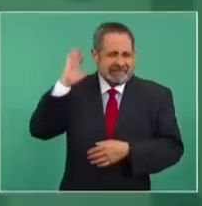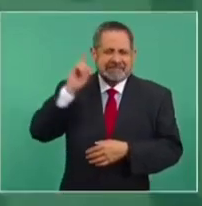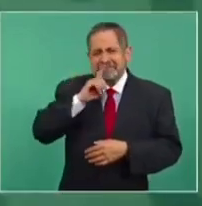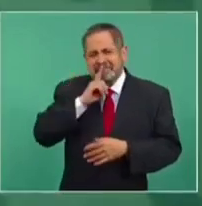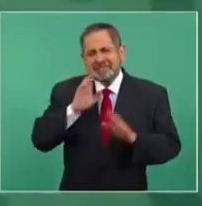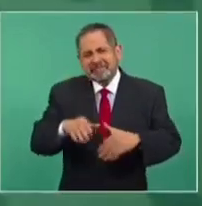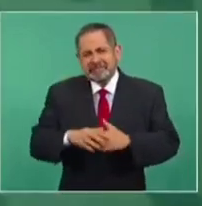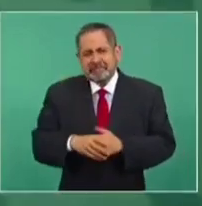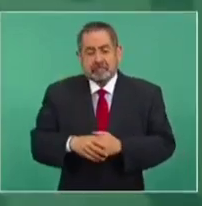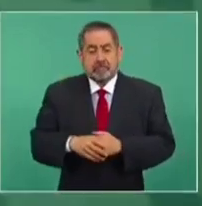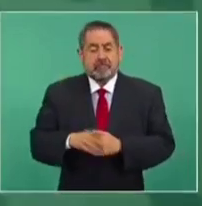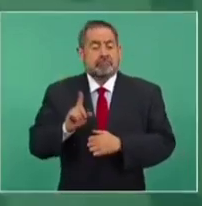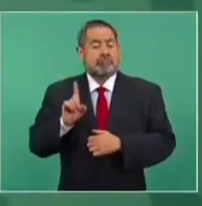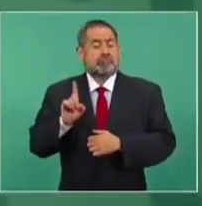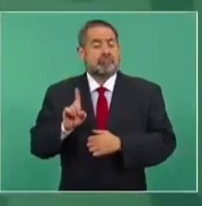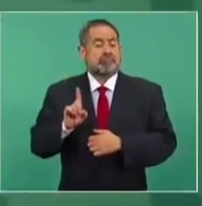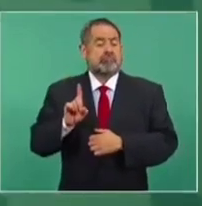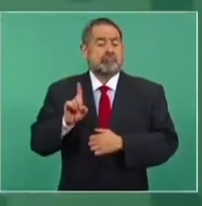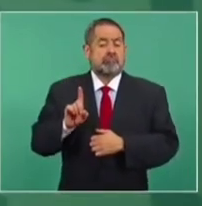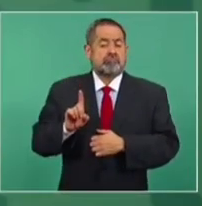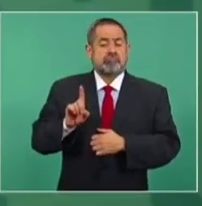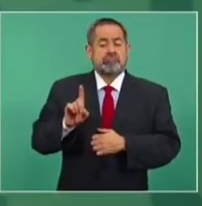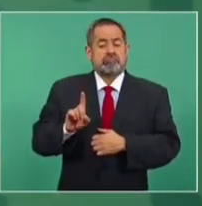Hasta caminaban de una manera,